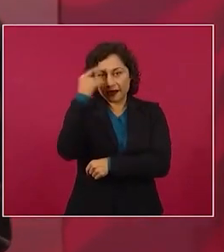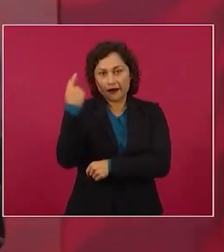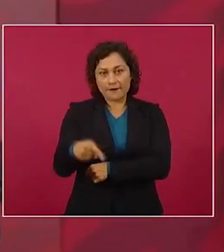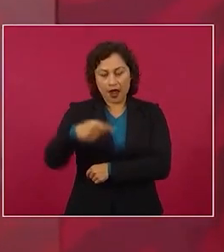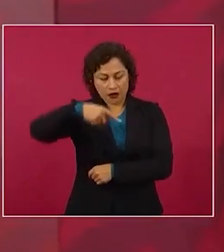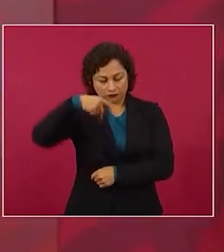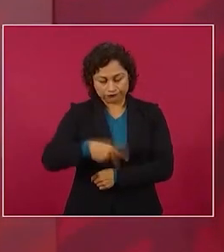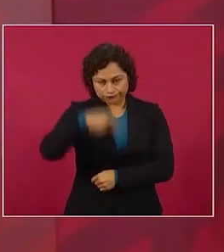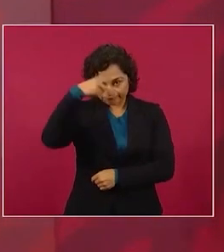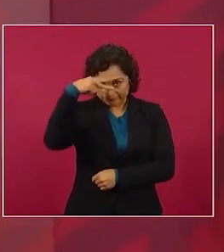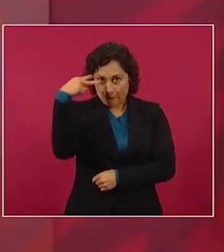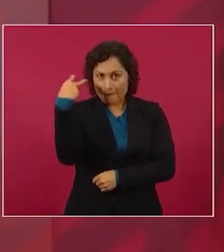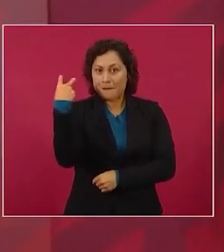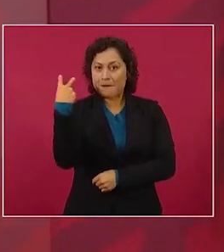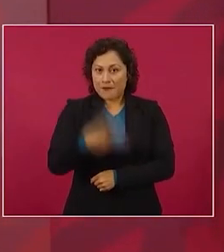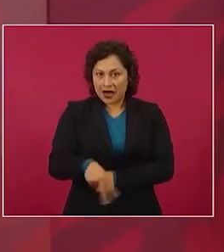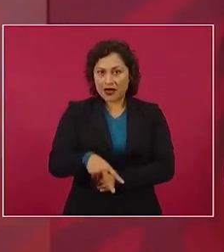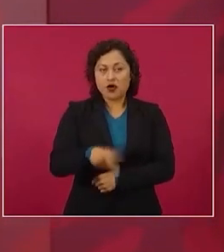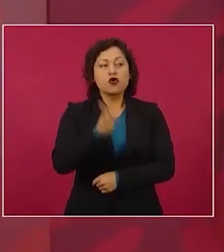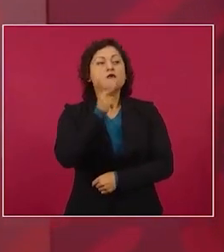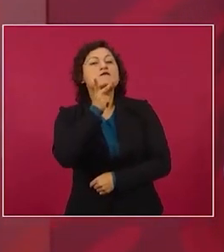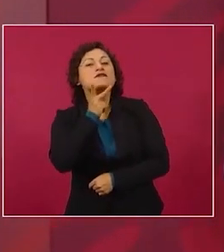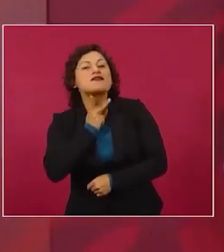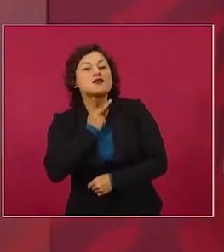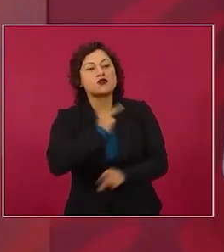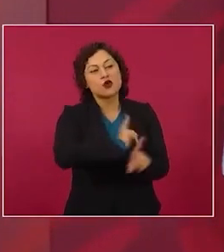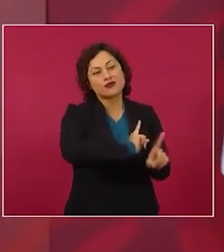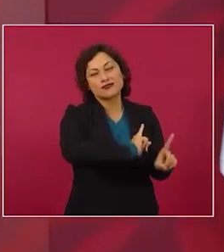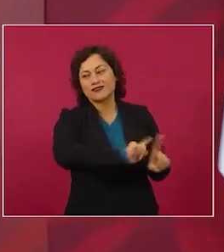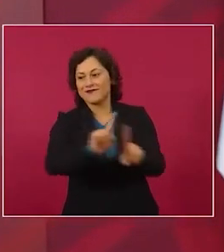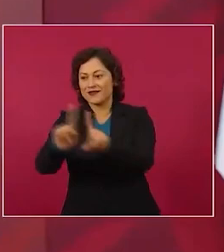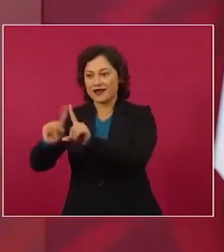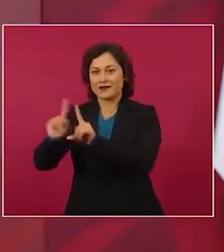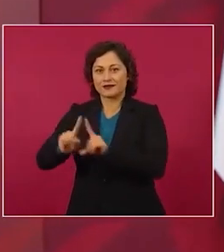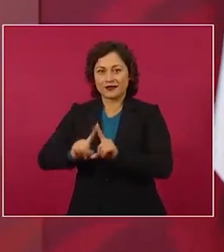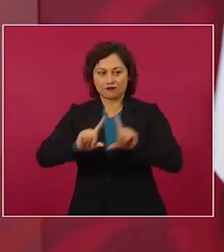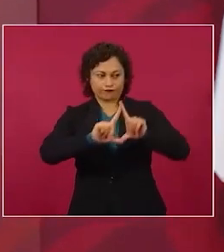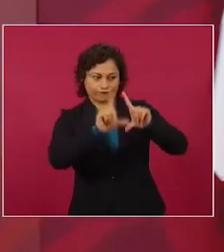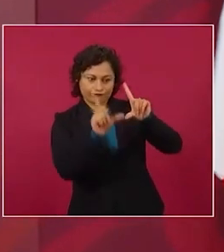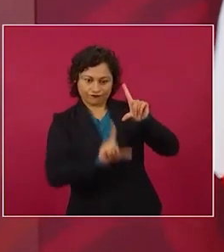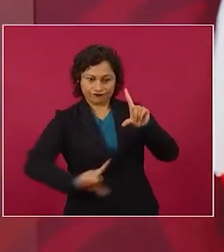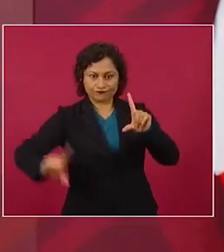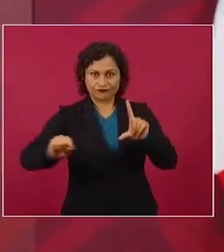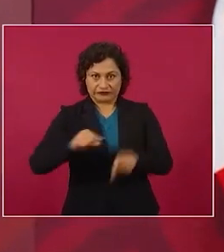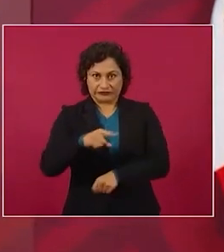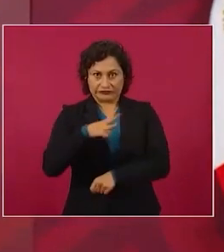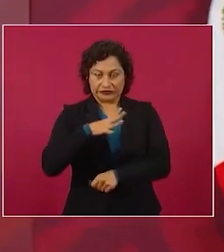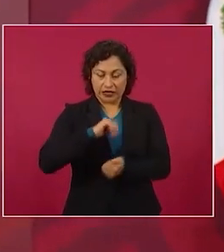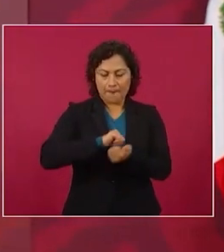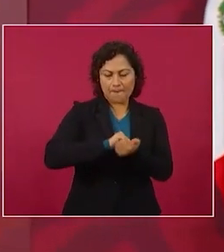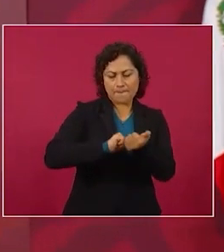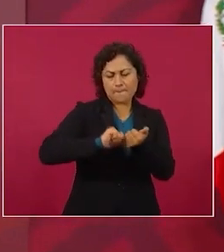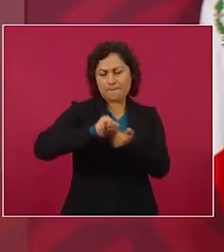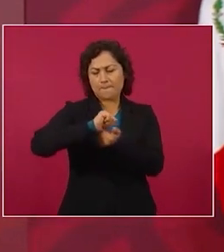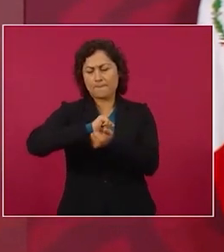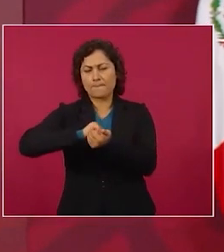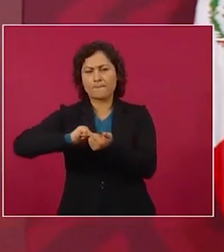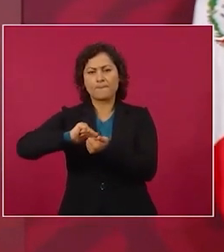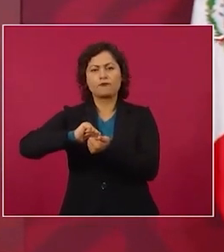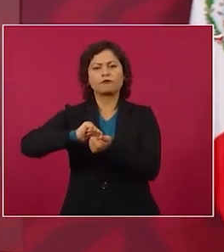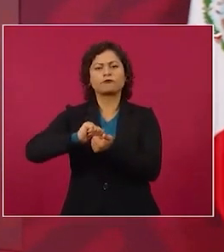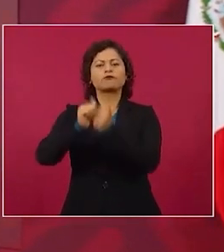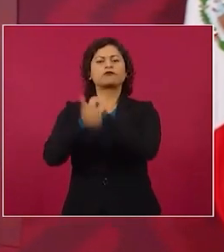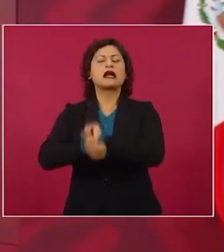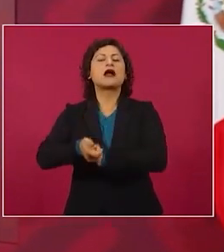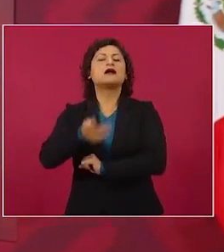todo el petróleo crudo que se produce en México y convertirlo en gasolinas para